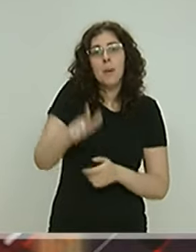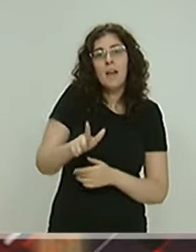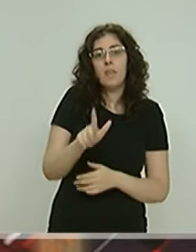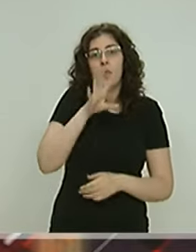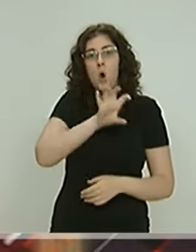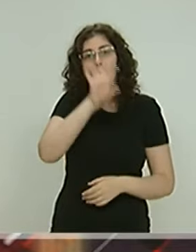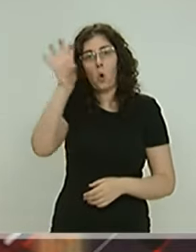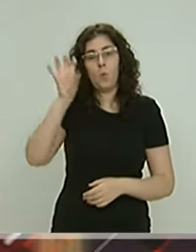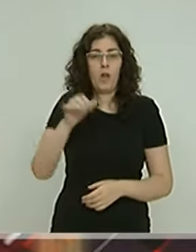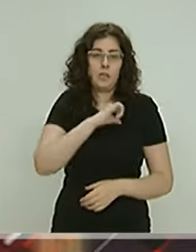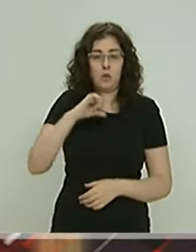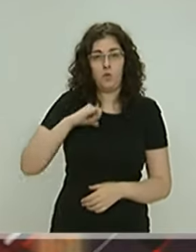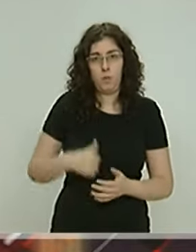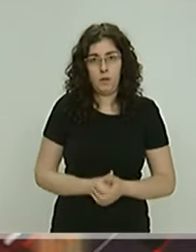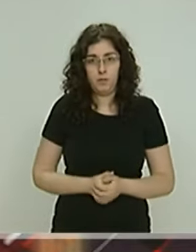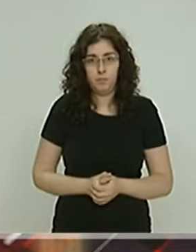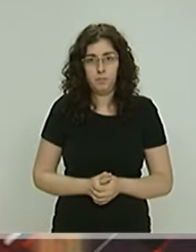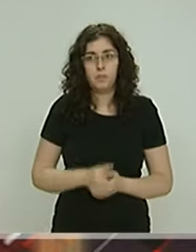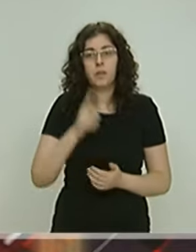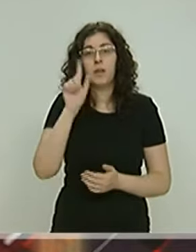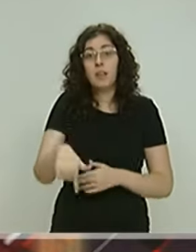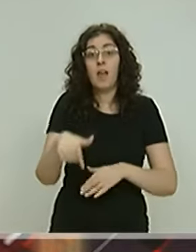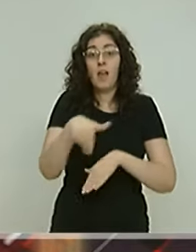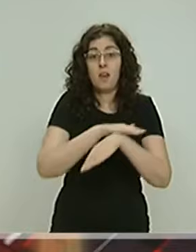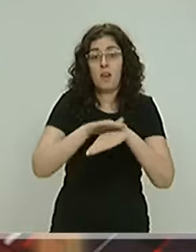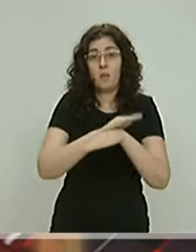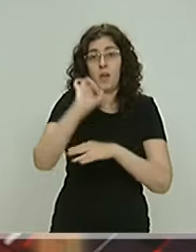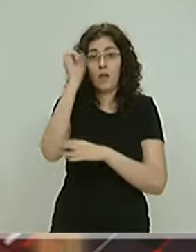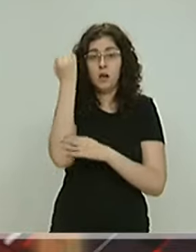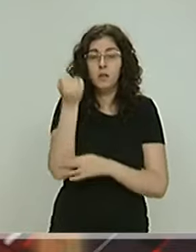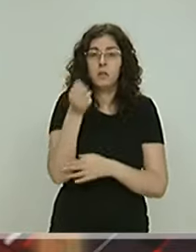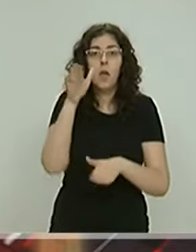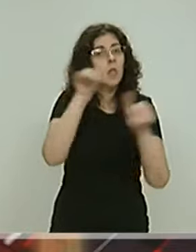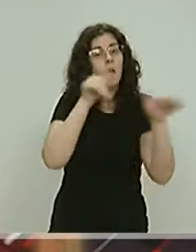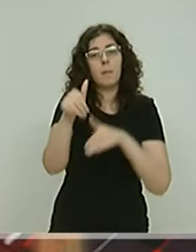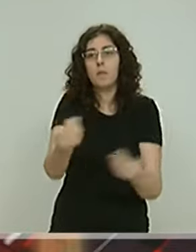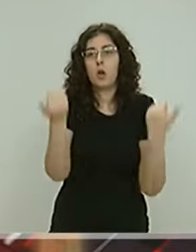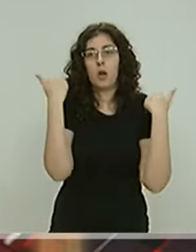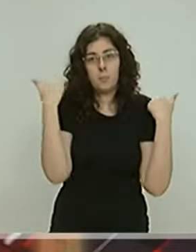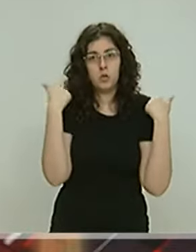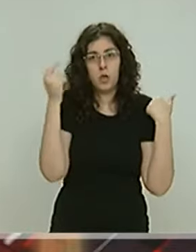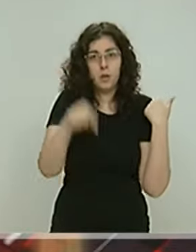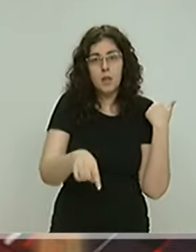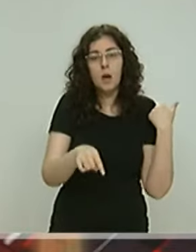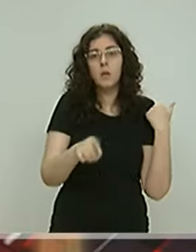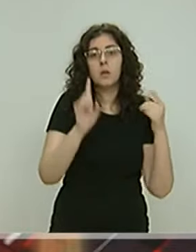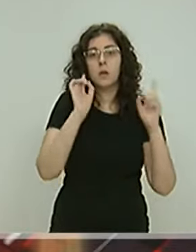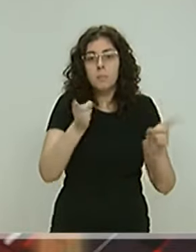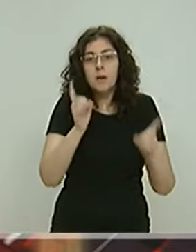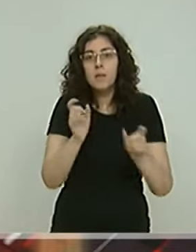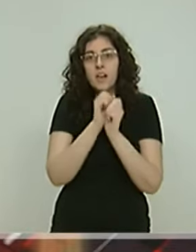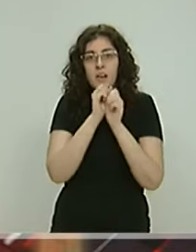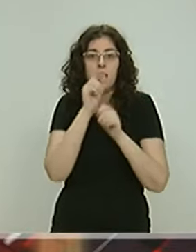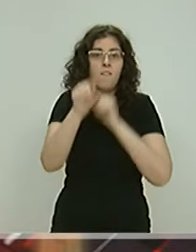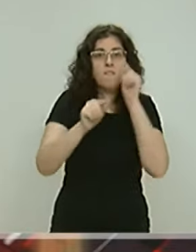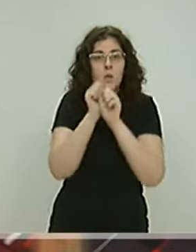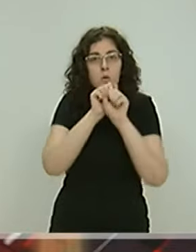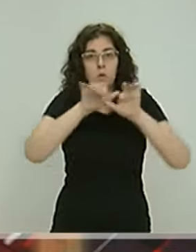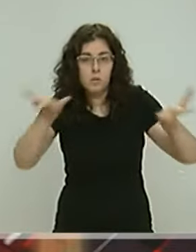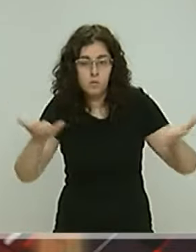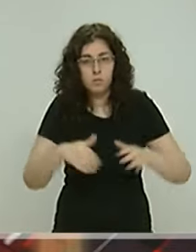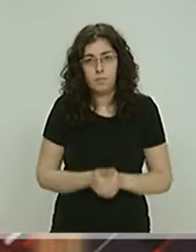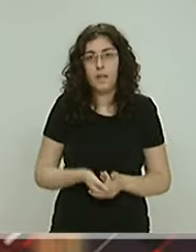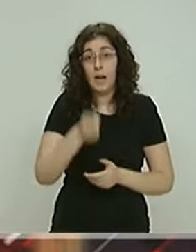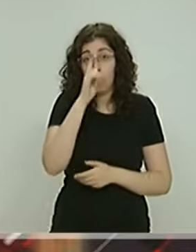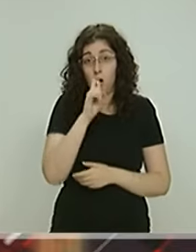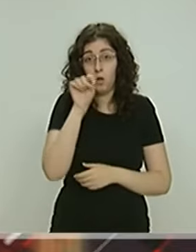comunidades autónomas. Desde el Ejecutivo aragonés se hace un llamamiento a la responsabilidad ciudadana para evitar que siga propagándose el virus. Recordemos